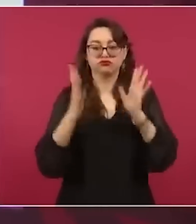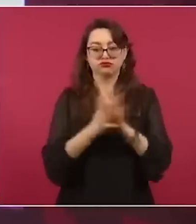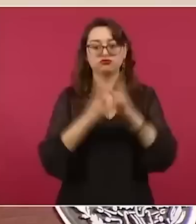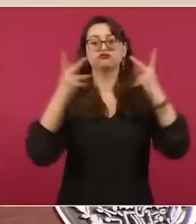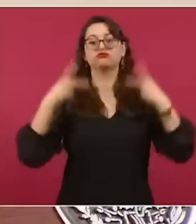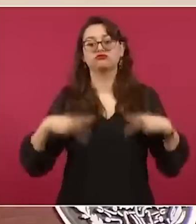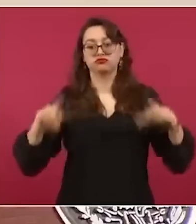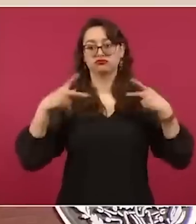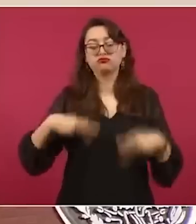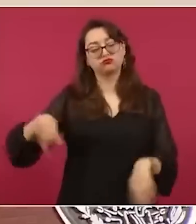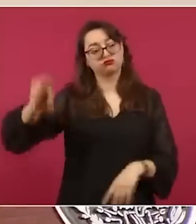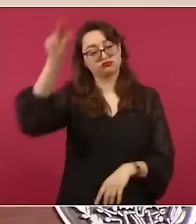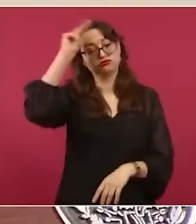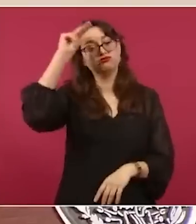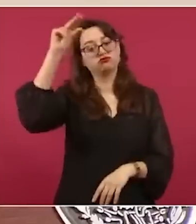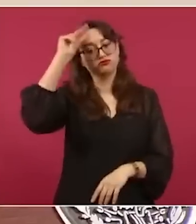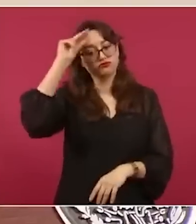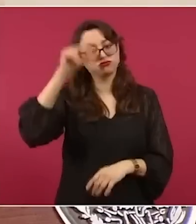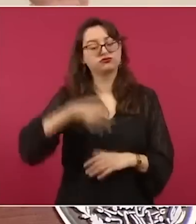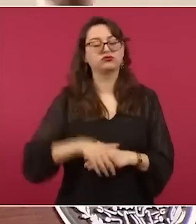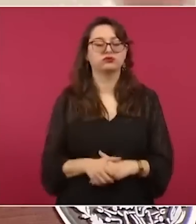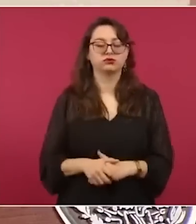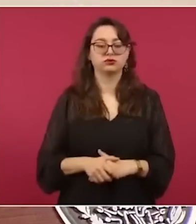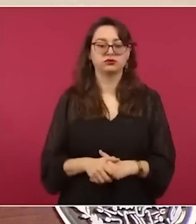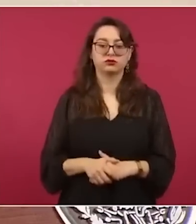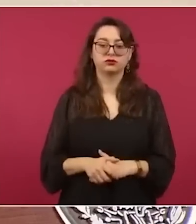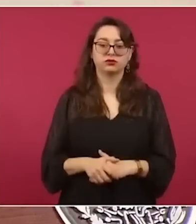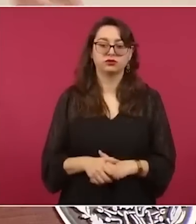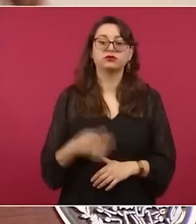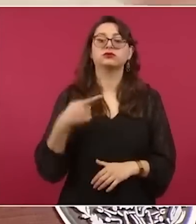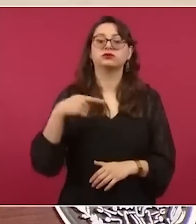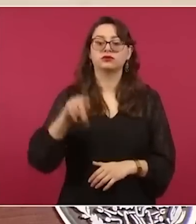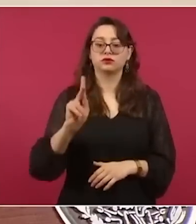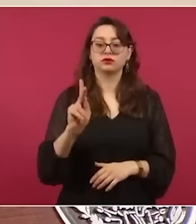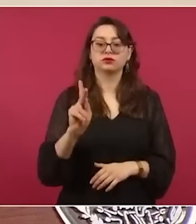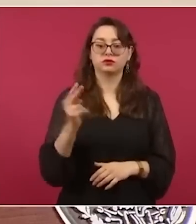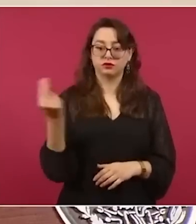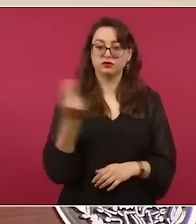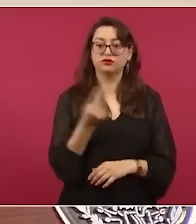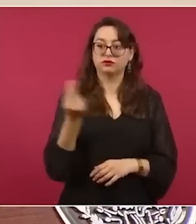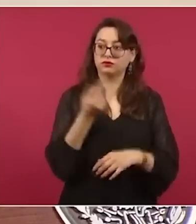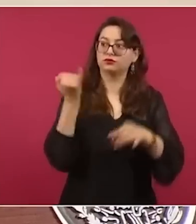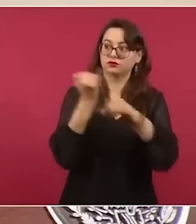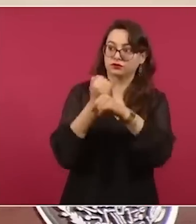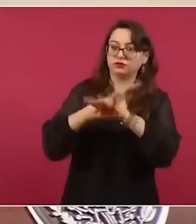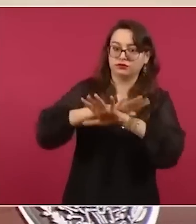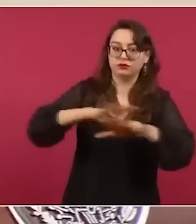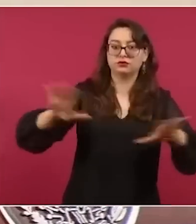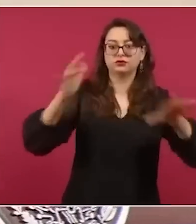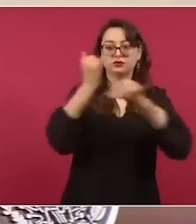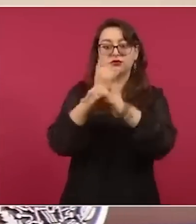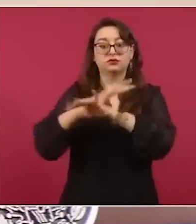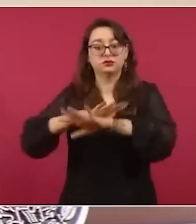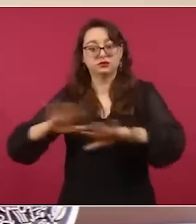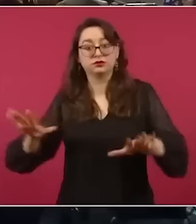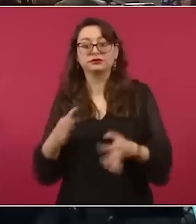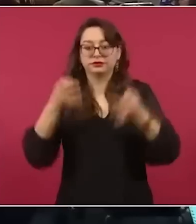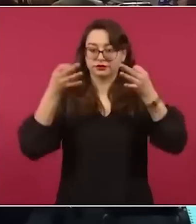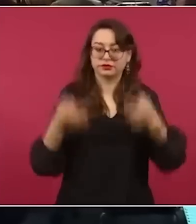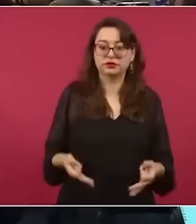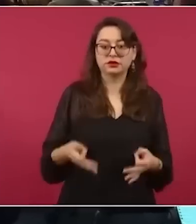nada más que se requiere de información, no de manipulación,